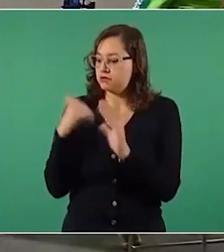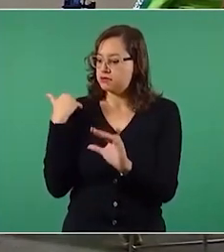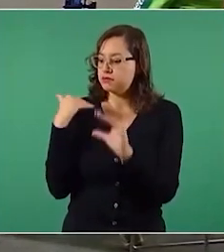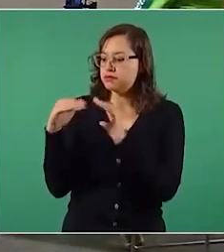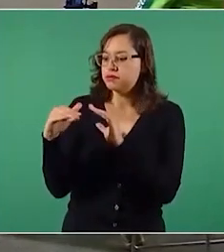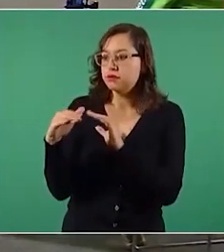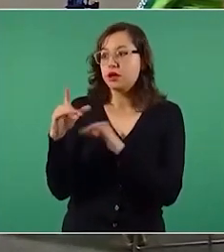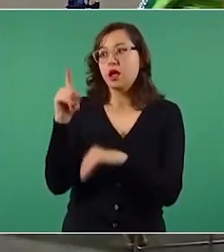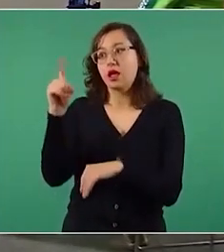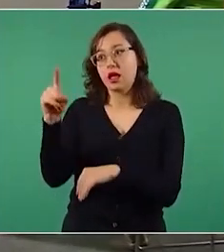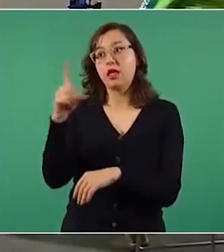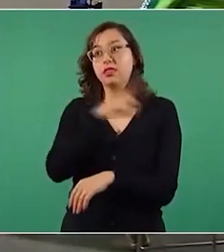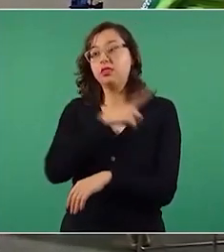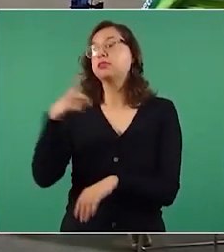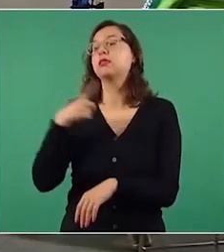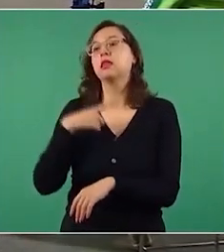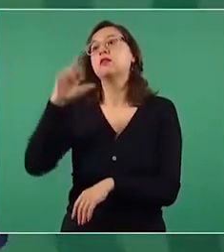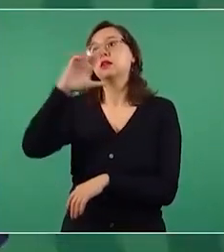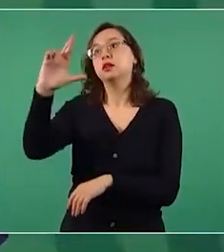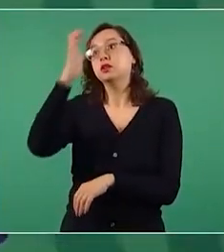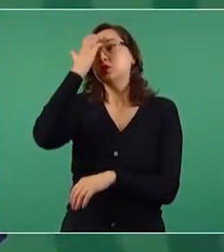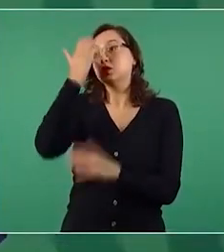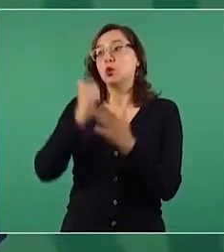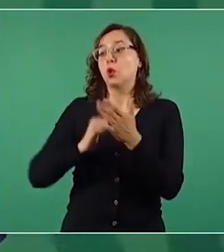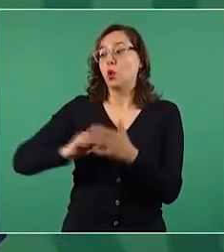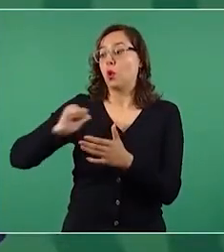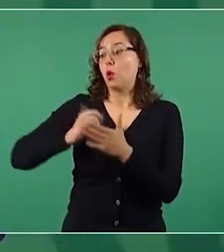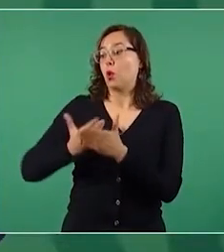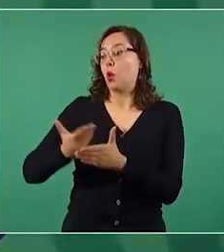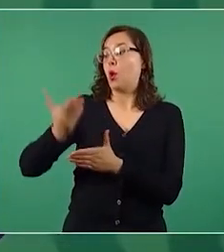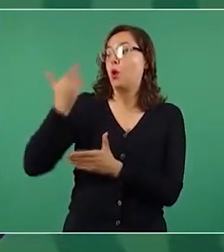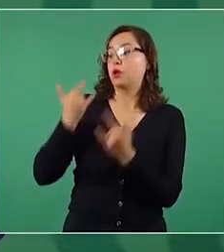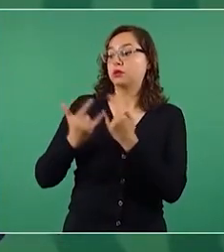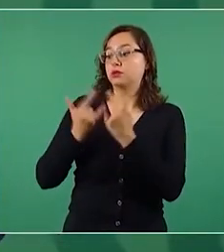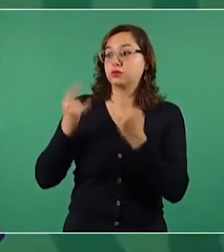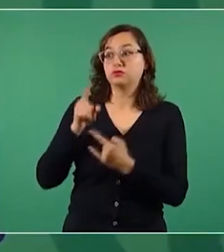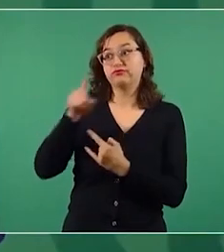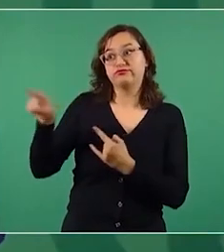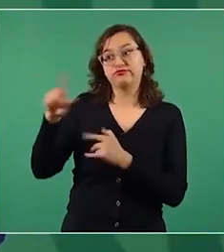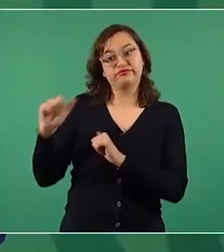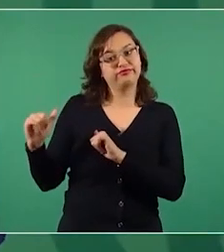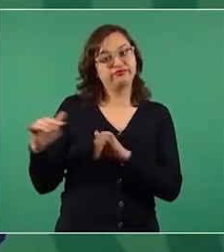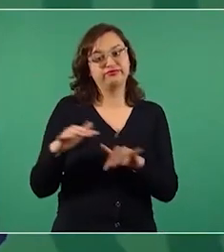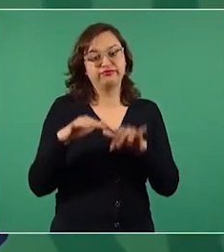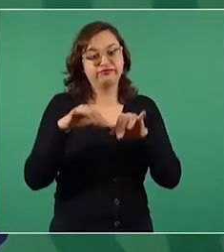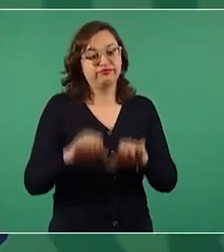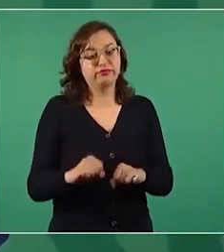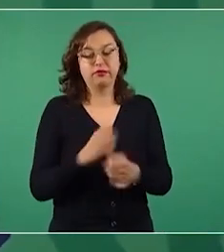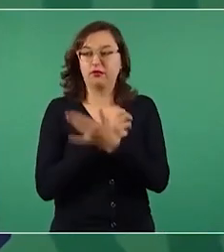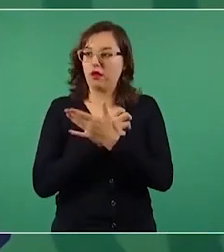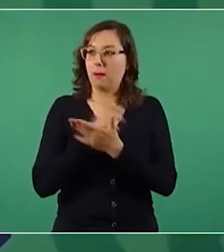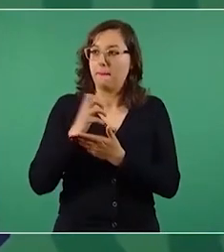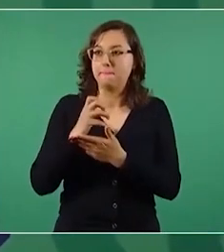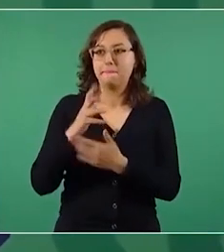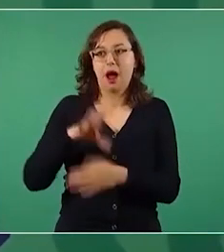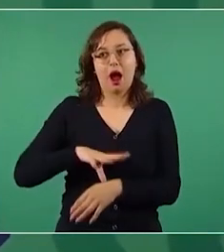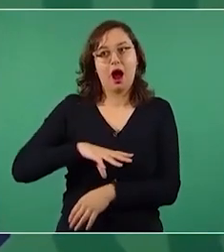durante la invasión la conquista y ni siquiera